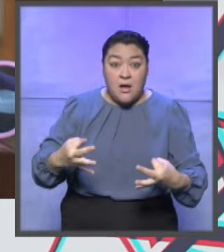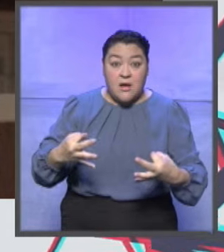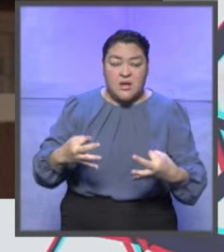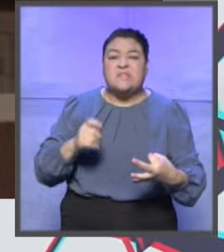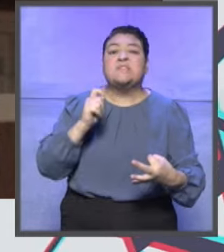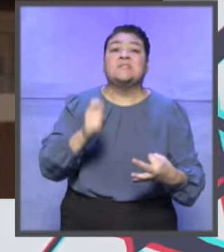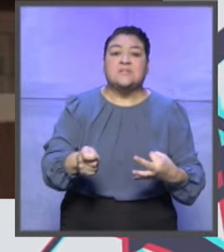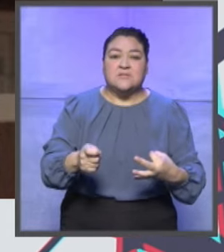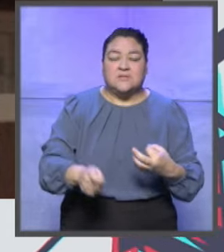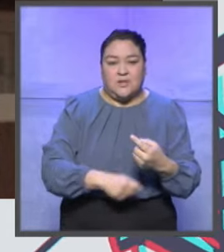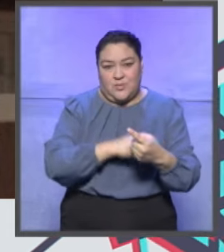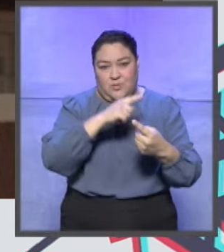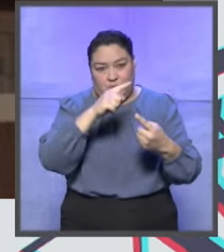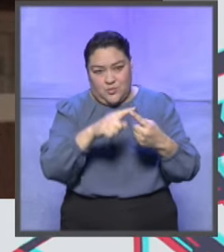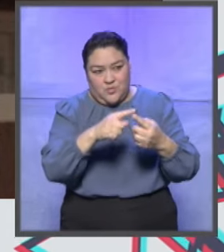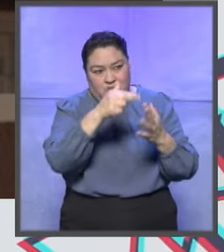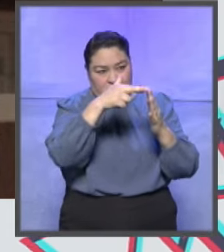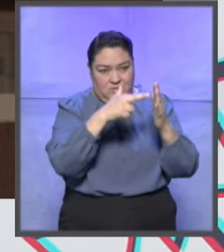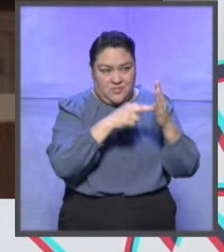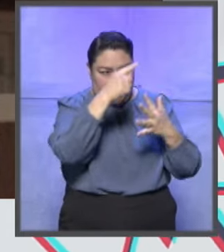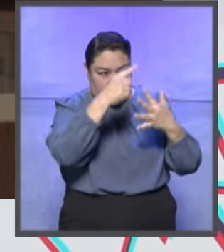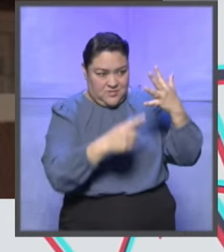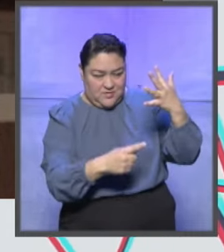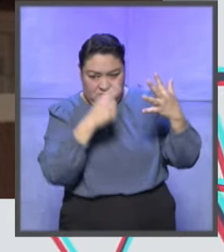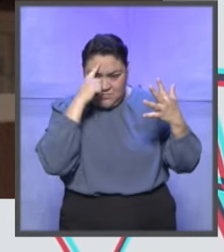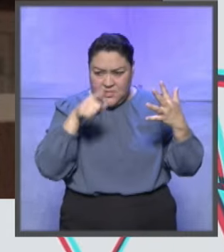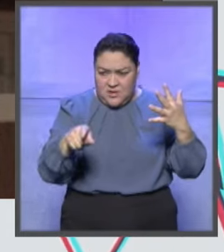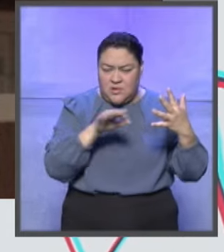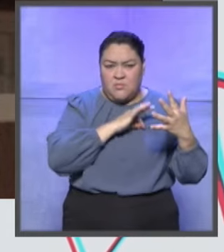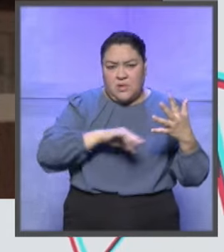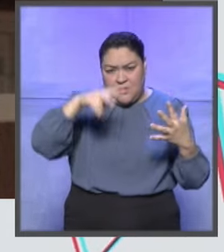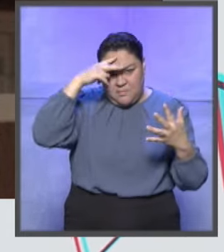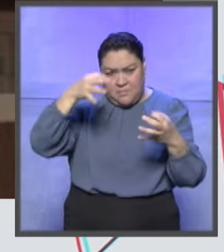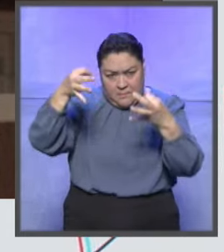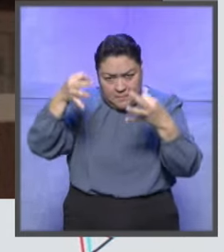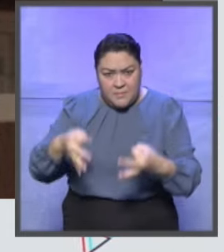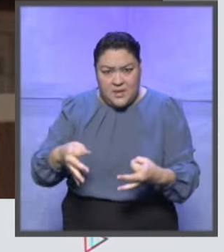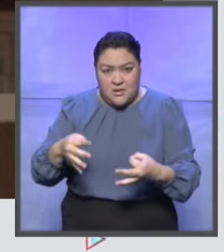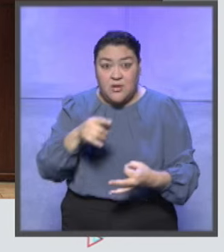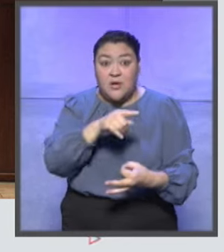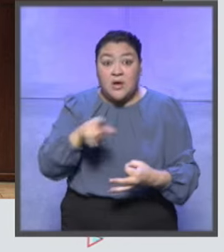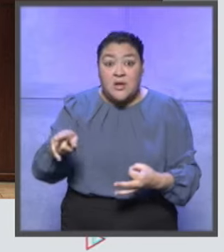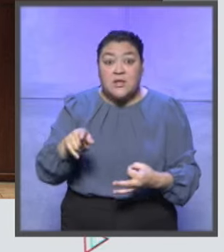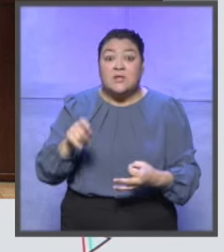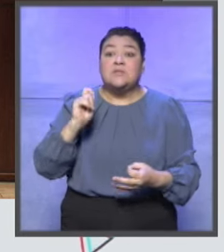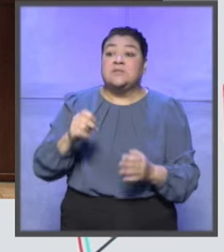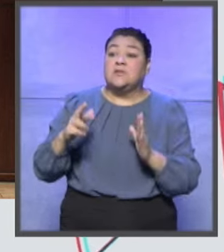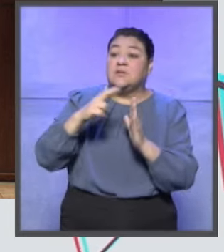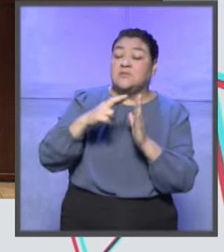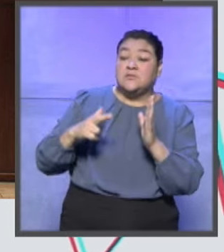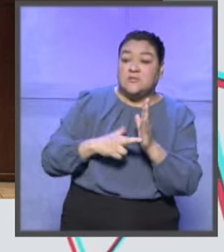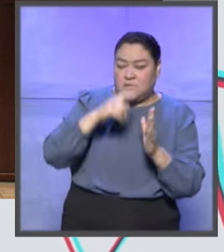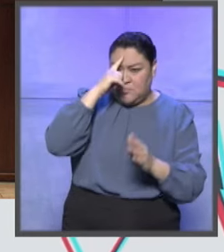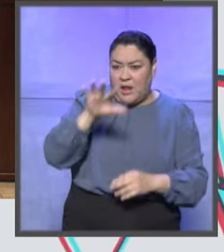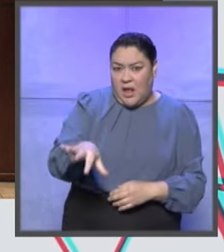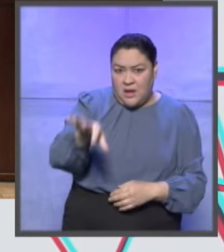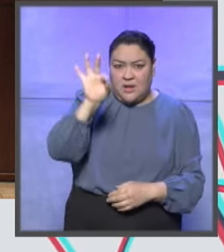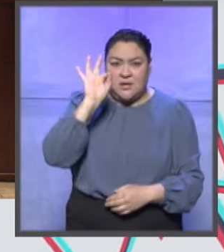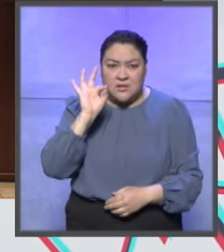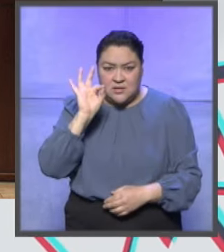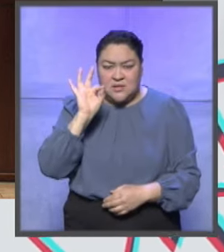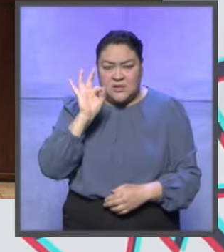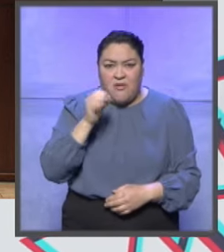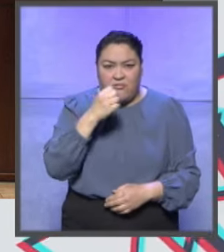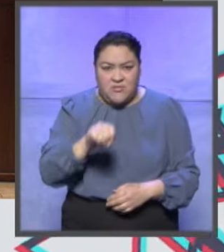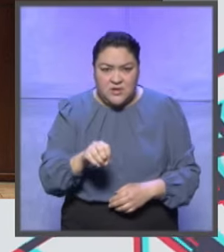es uno de los requisitos exigidos para tener la ciudadanía mexicana, que no puede ser exigido como requisito de elegibilidad